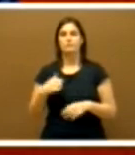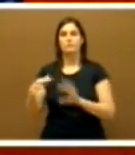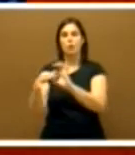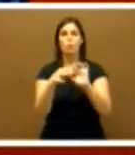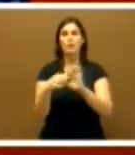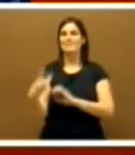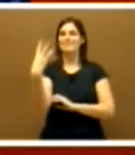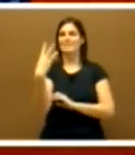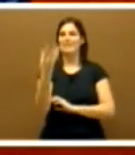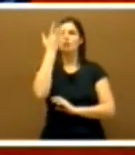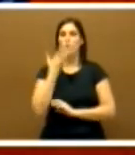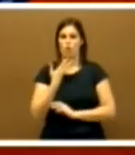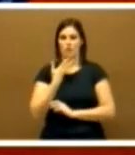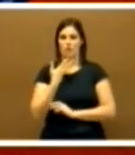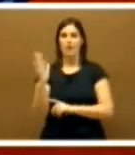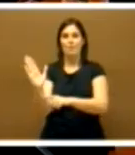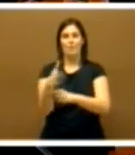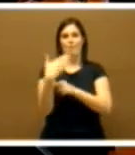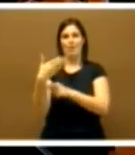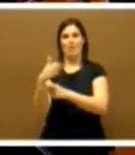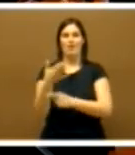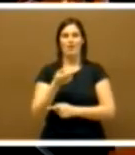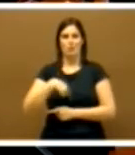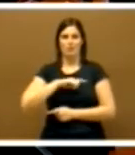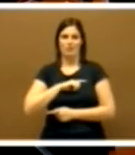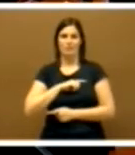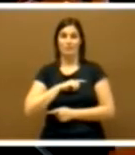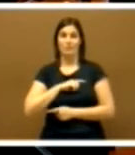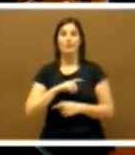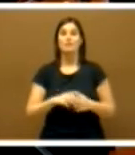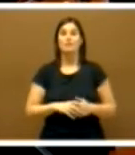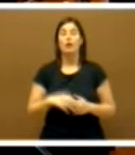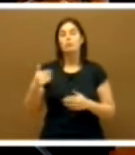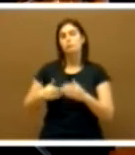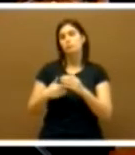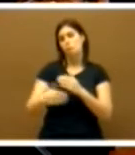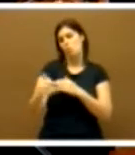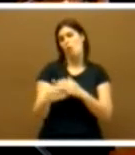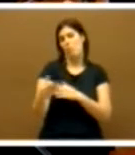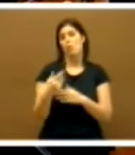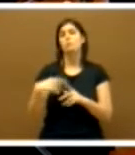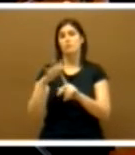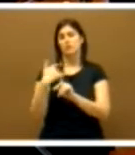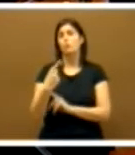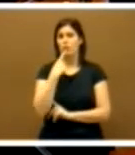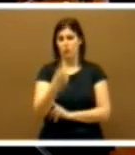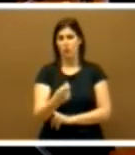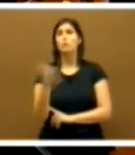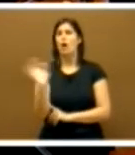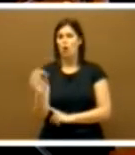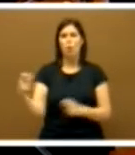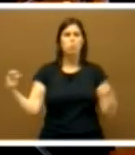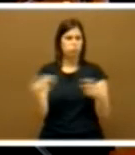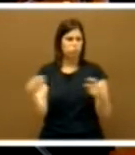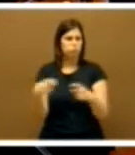colores, los de nuestra bandera. Cuando lleguen momentos de dificultades, de confrontación,